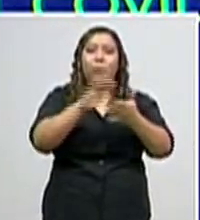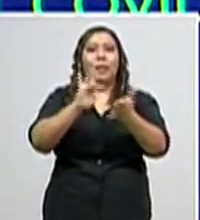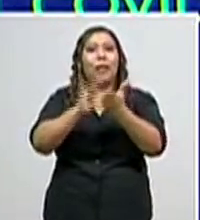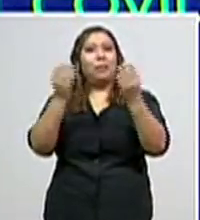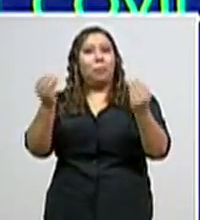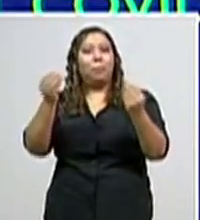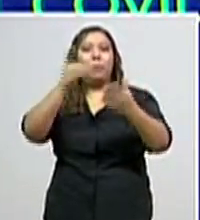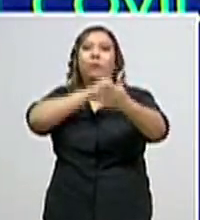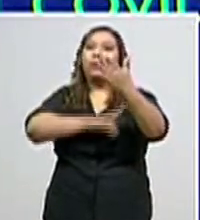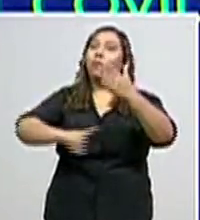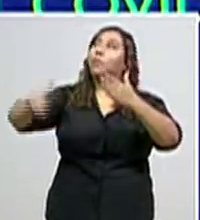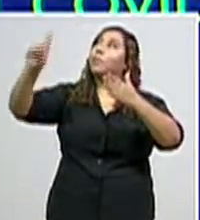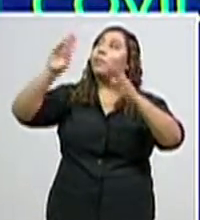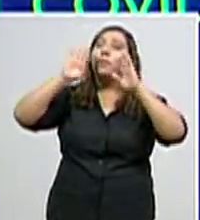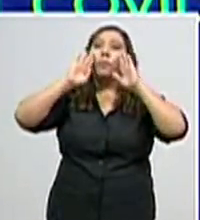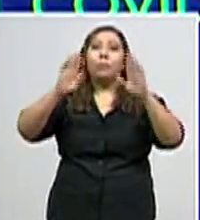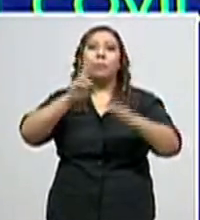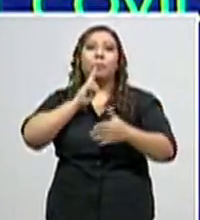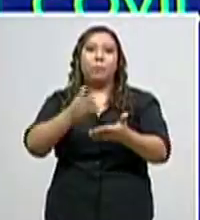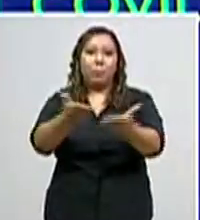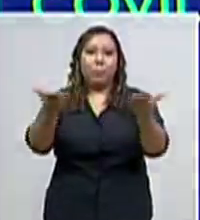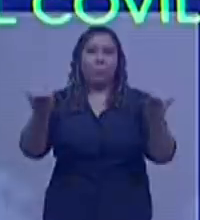y que Dios bendiga Honduras.